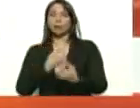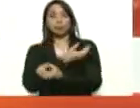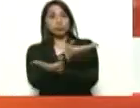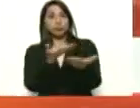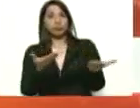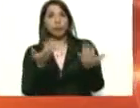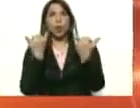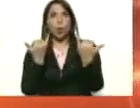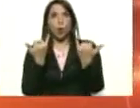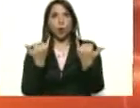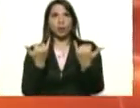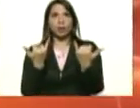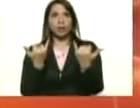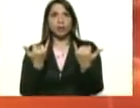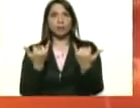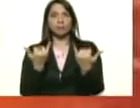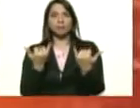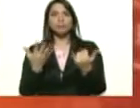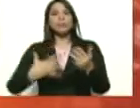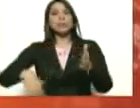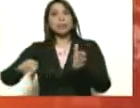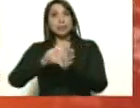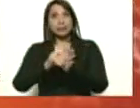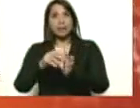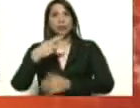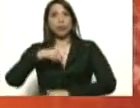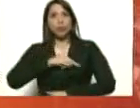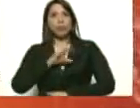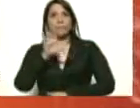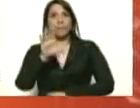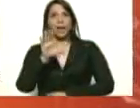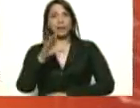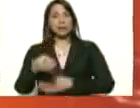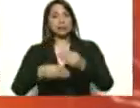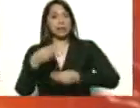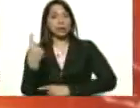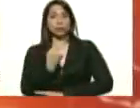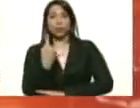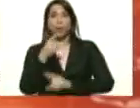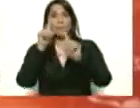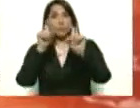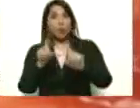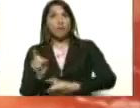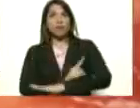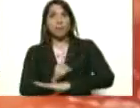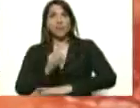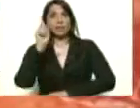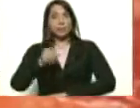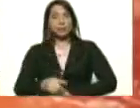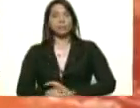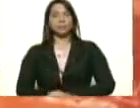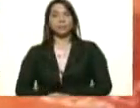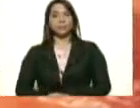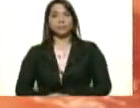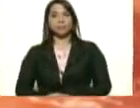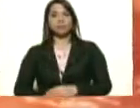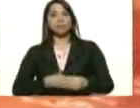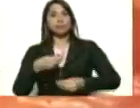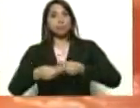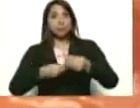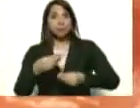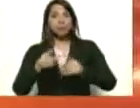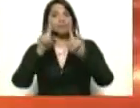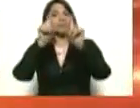están ingresando y regresando a nuestra patria, se les ha hecho no solamente la prueba rápida, presidente, sino que se les ha hecho un